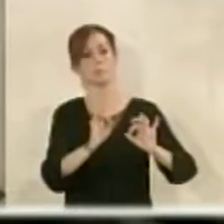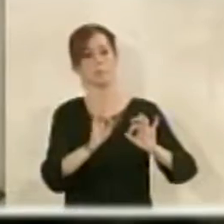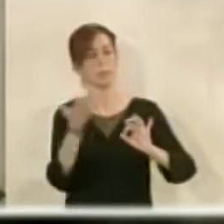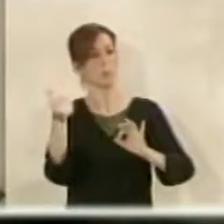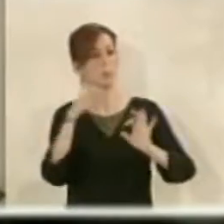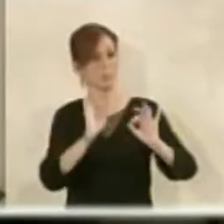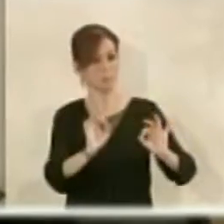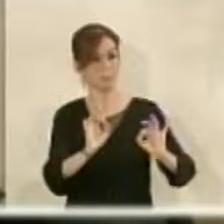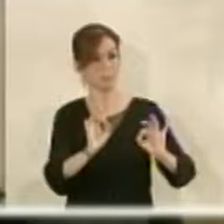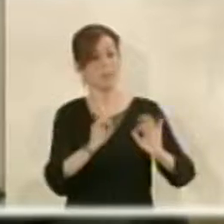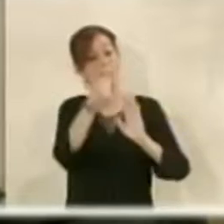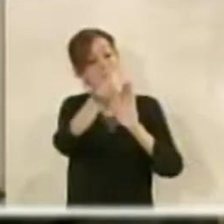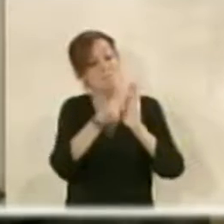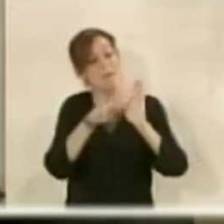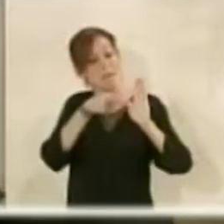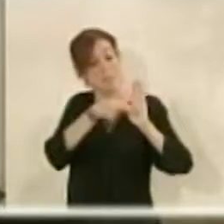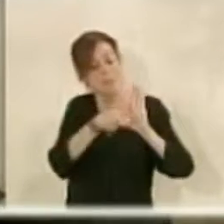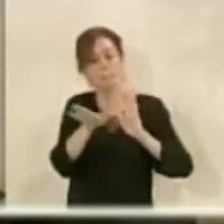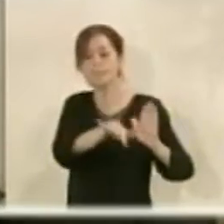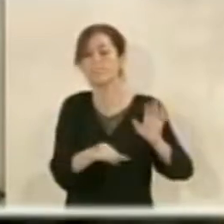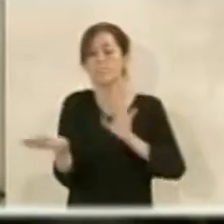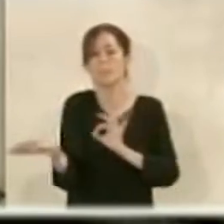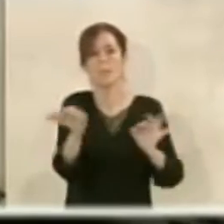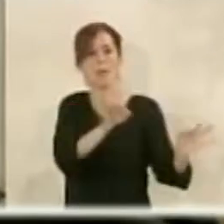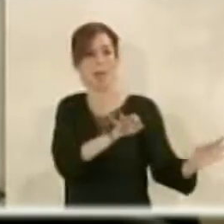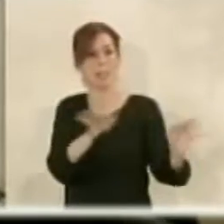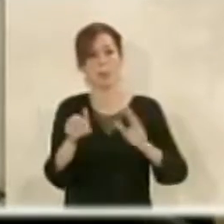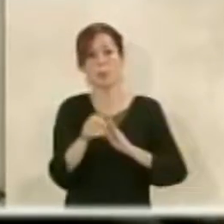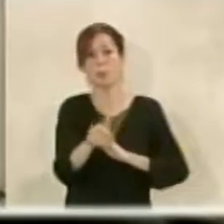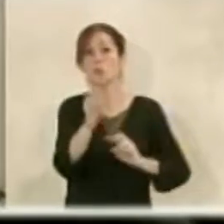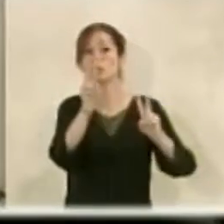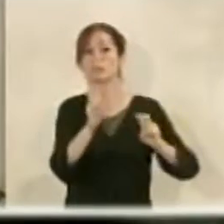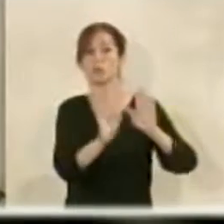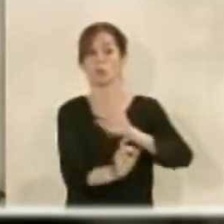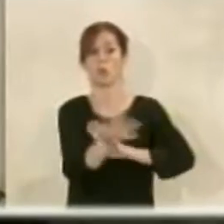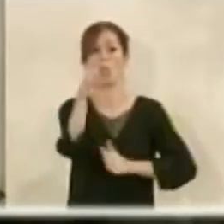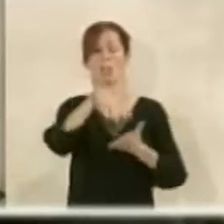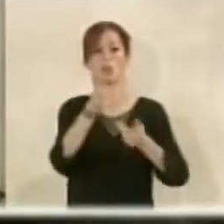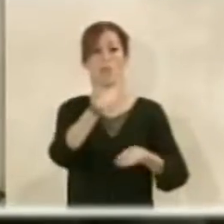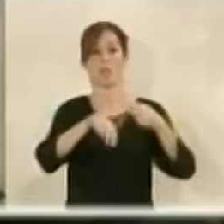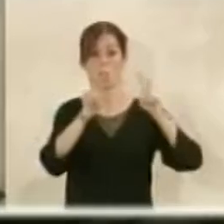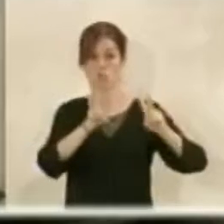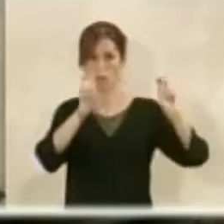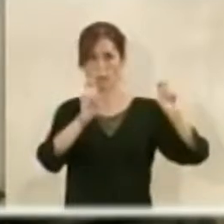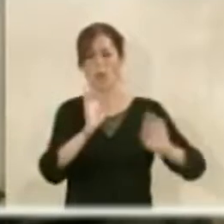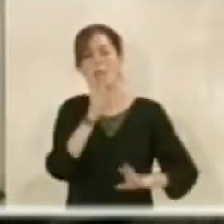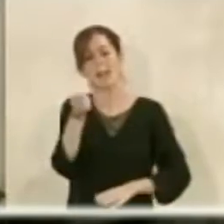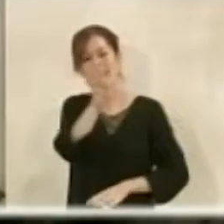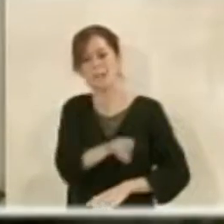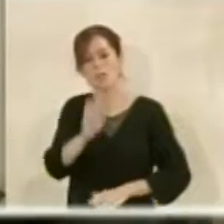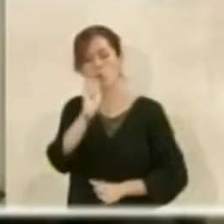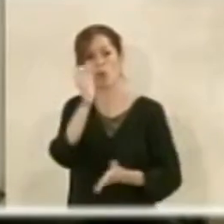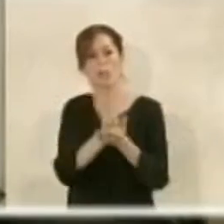centro en aquello entonces, de medidas para ir preparándose ante la llegada de nuevas zonas comerciales. Pero, insisto, lo que el Grupo